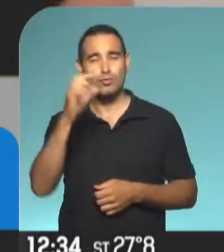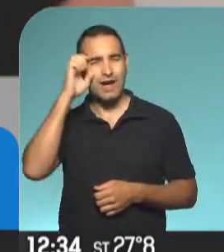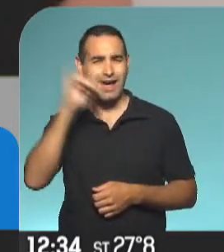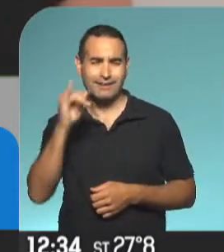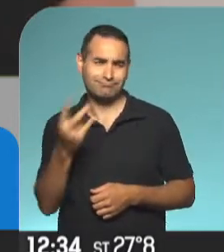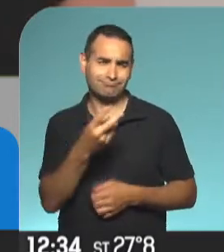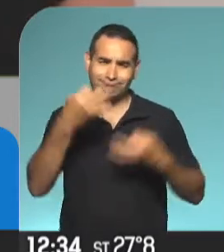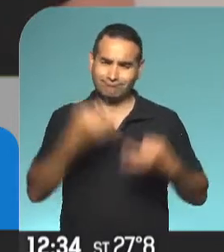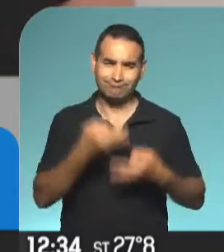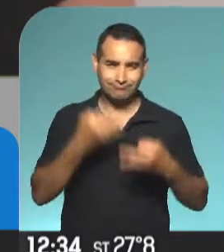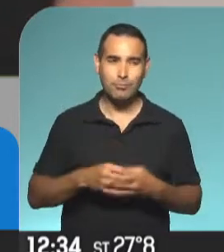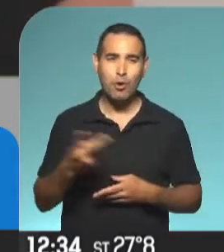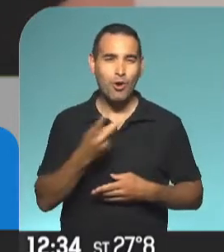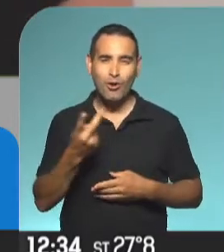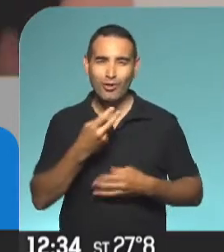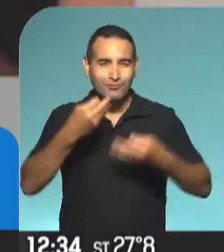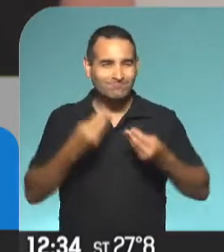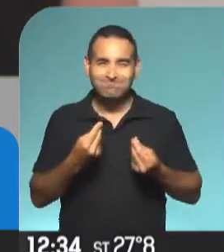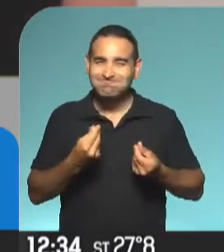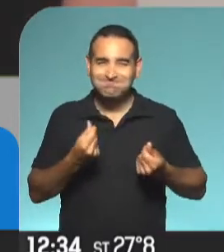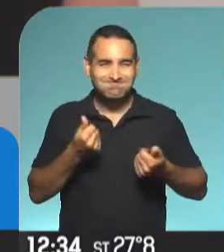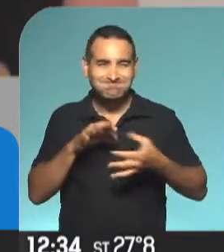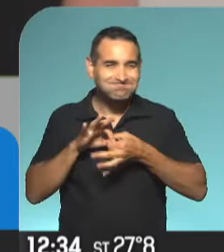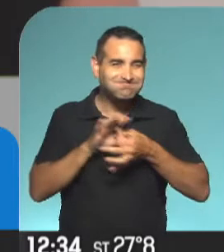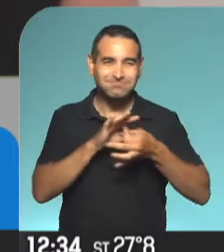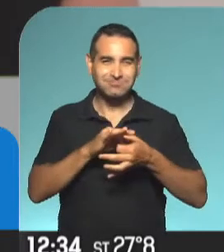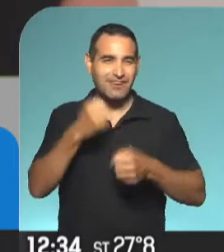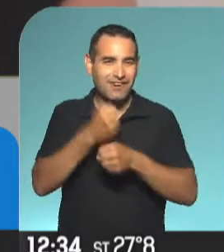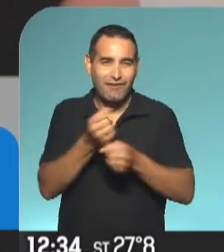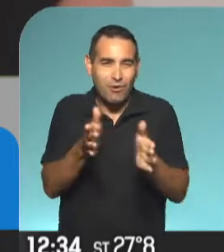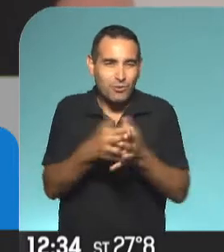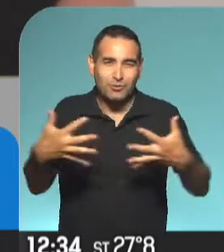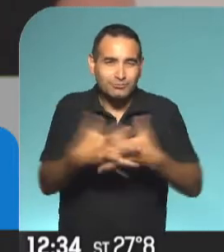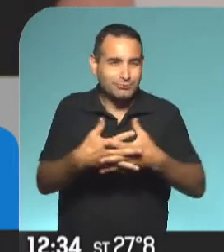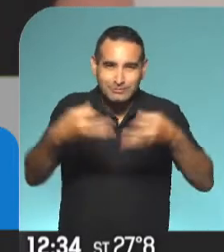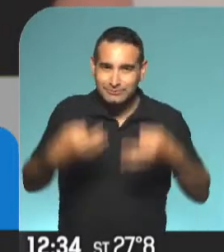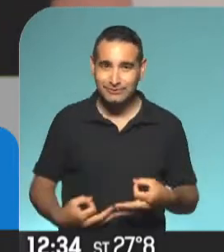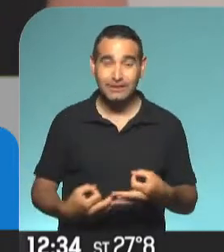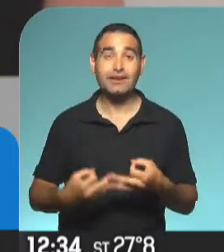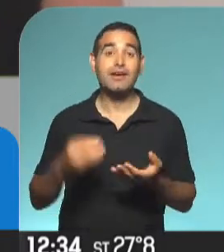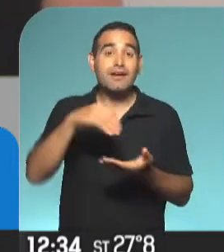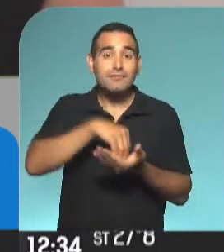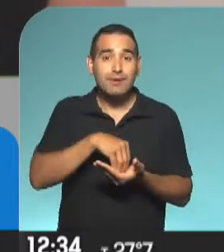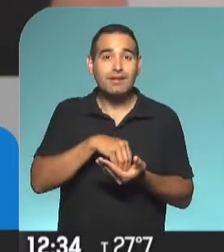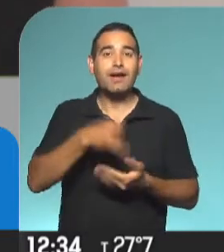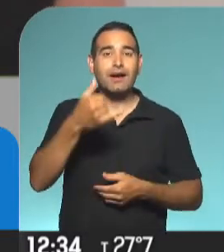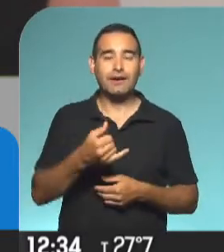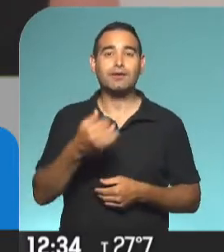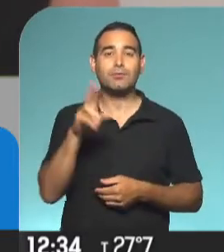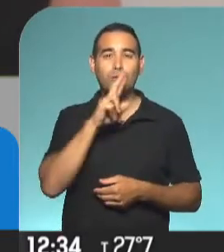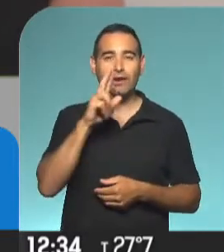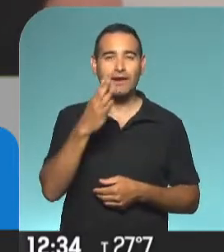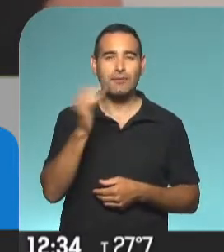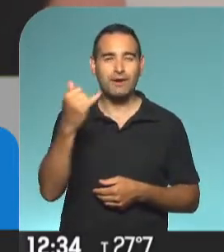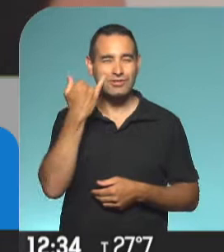ellos porque hay una química tan poderosa, Carlos Olivieri es el director de esta puesta, que tiene además a Julieta Ballina que se